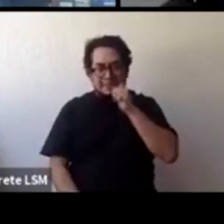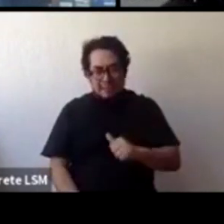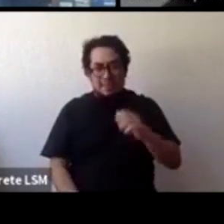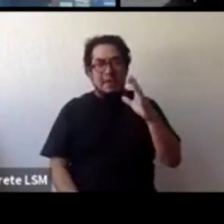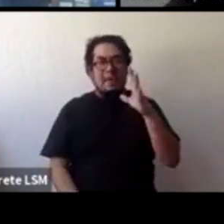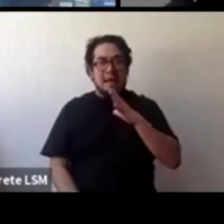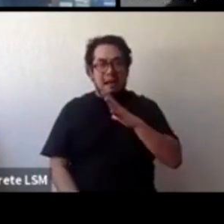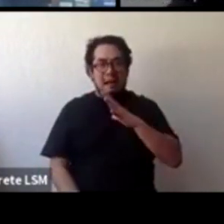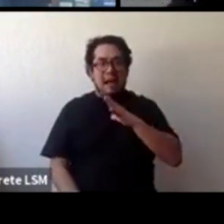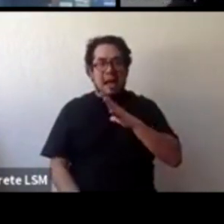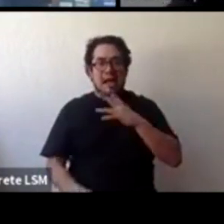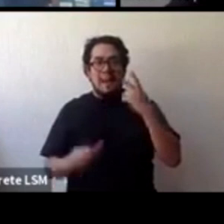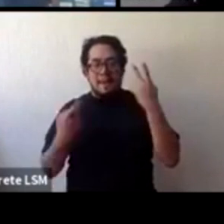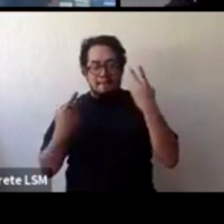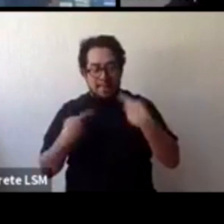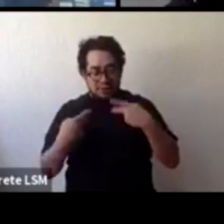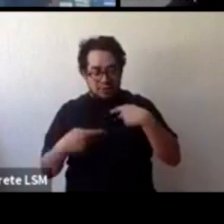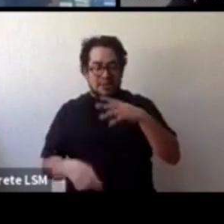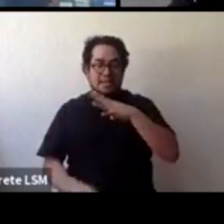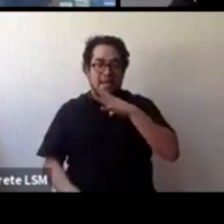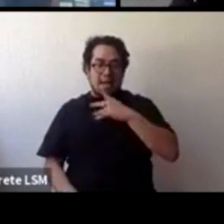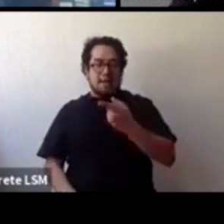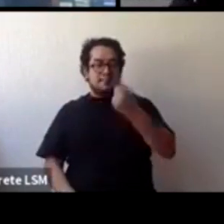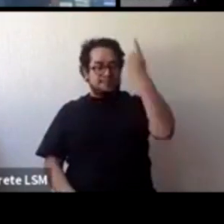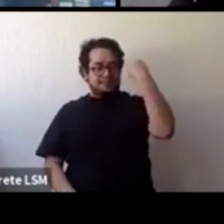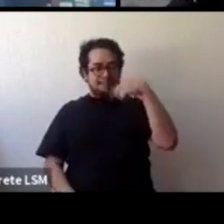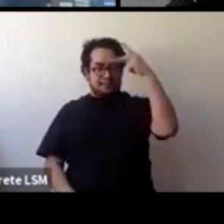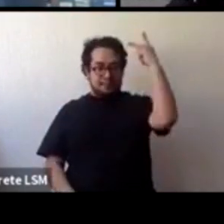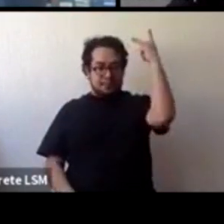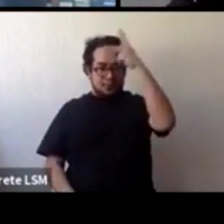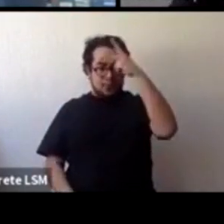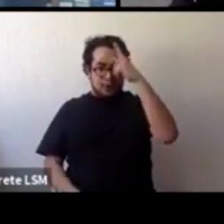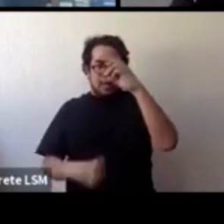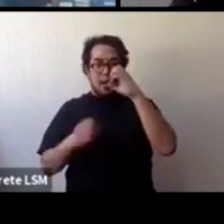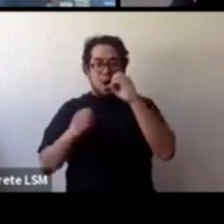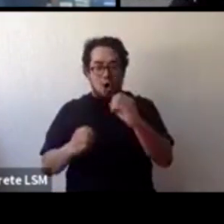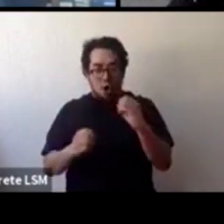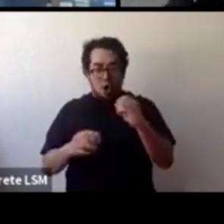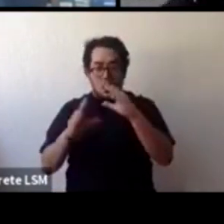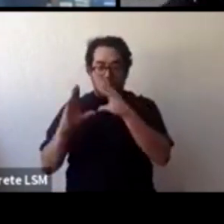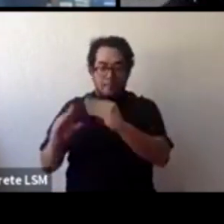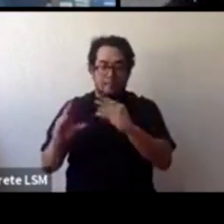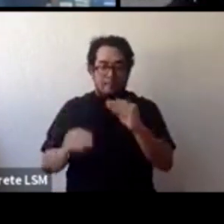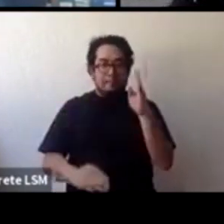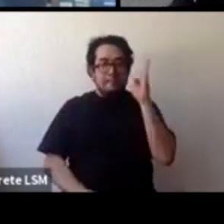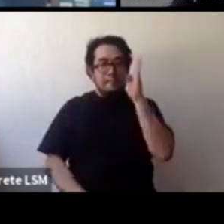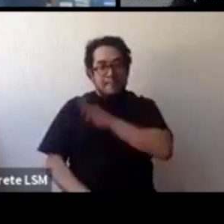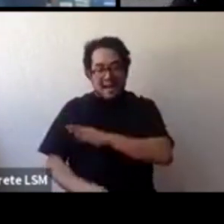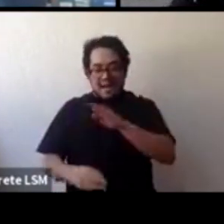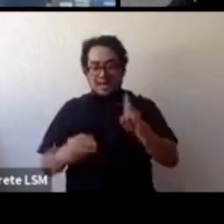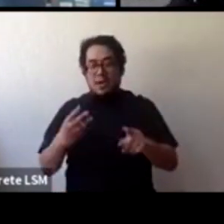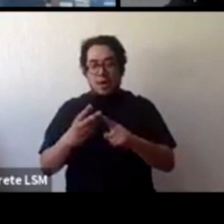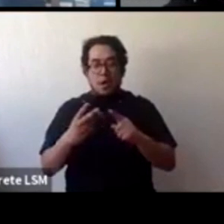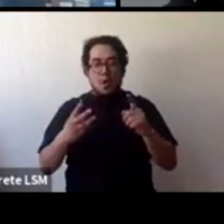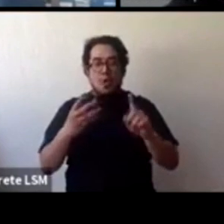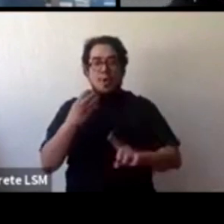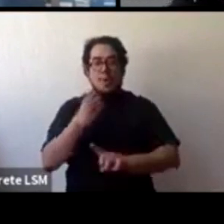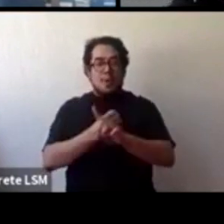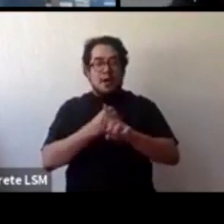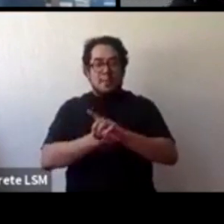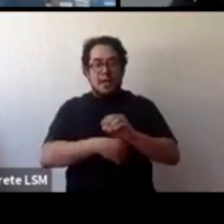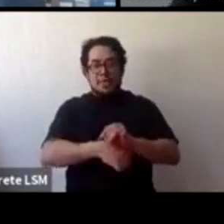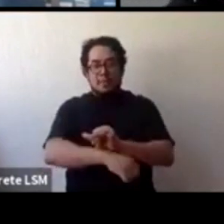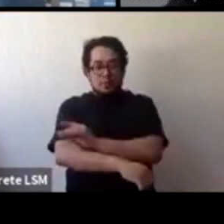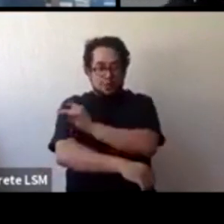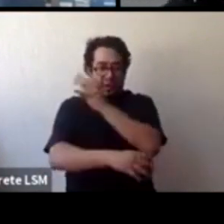psicológico o tiene una mala crianza o tiene problemas emocionales. no